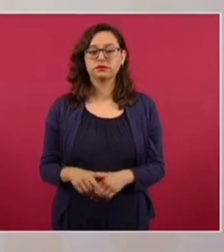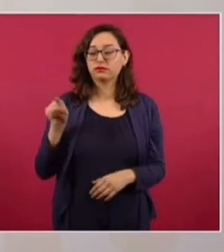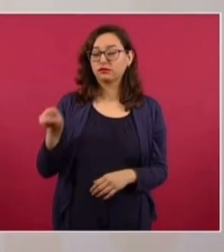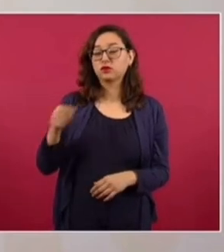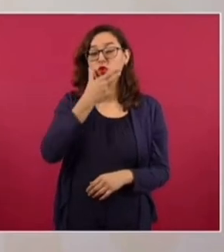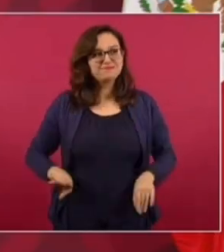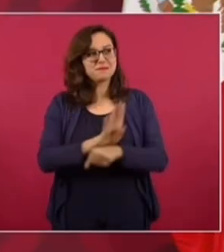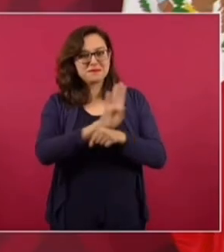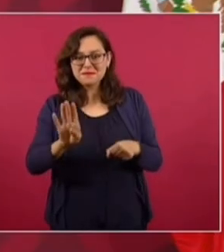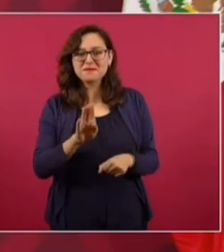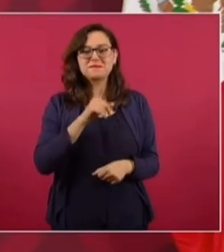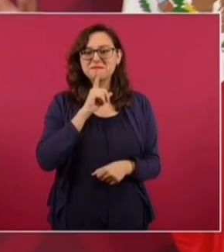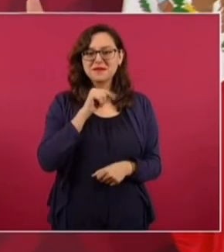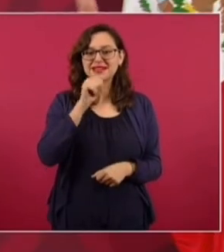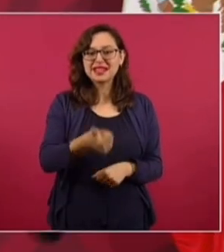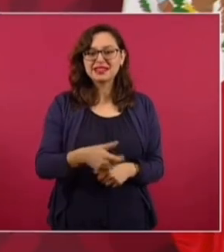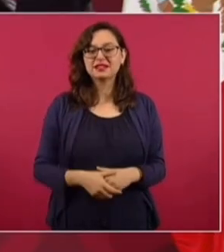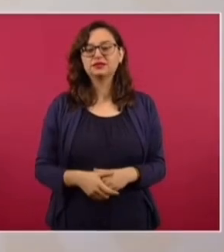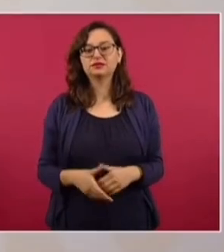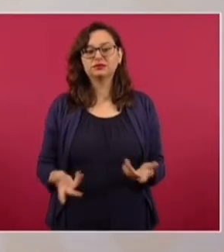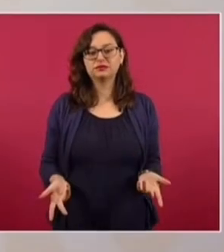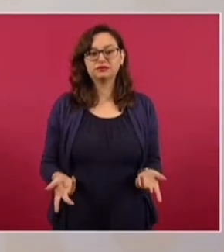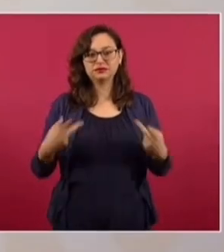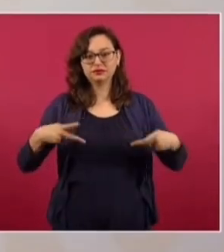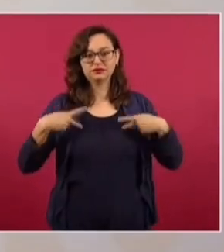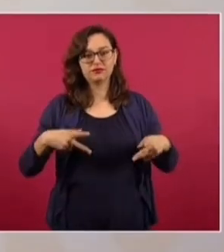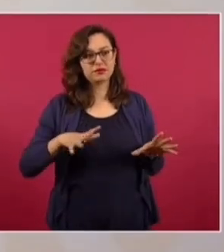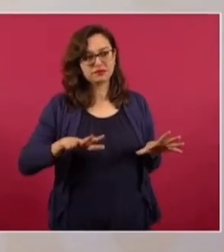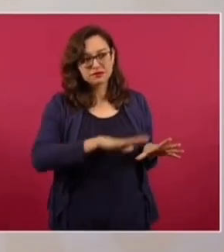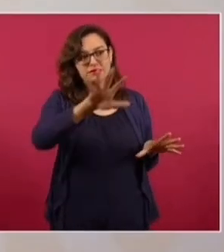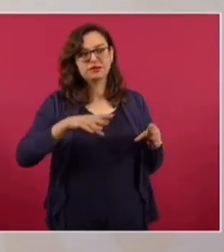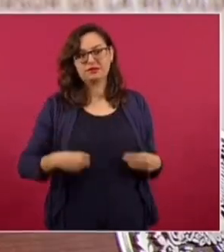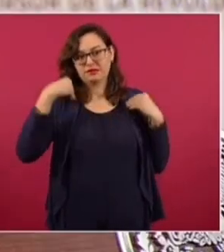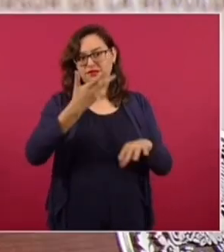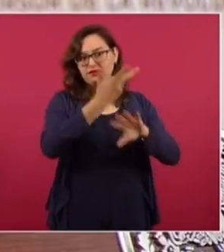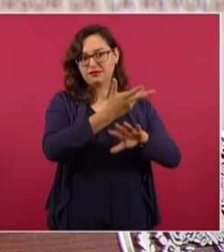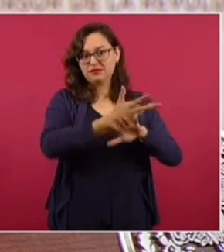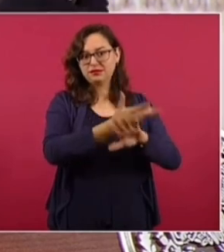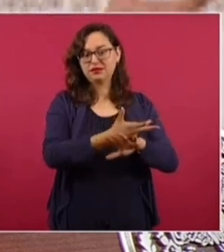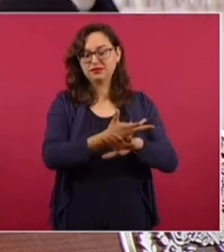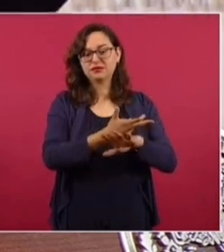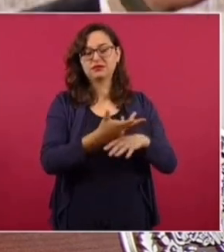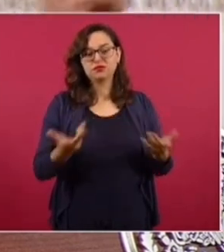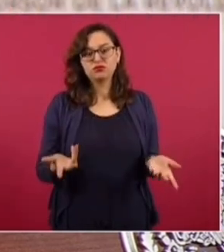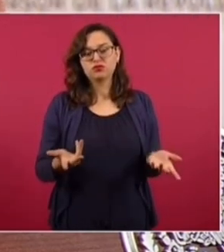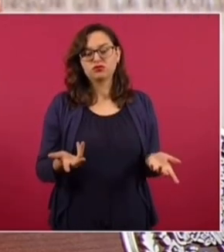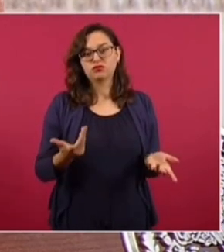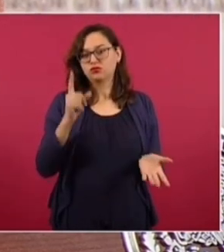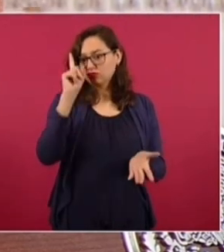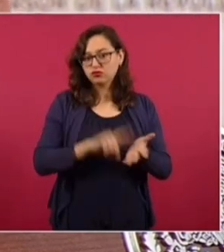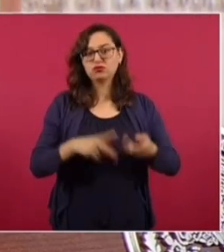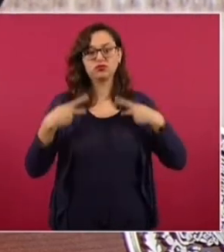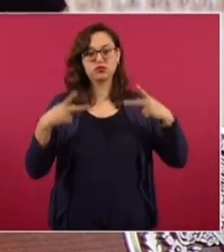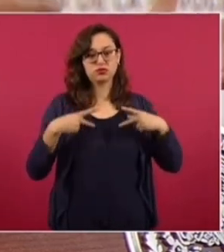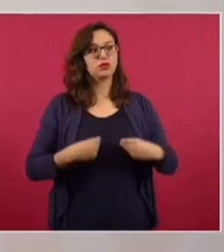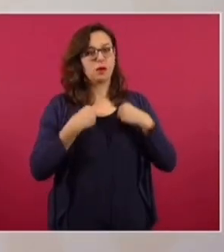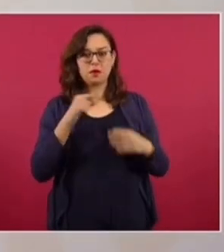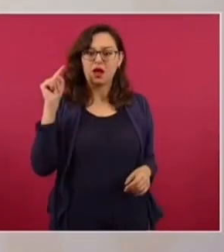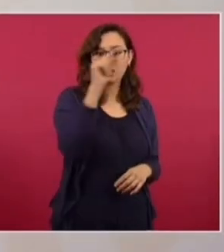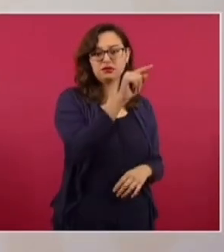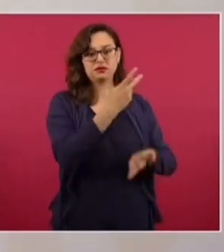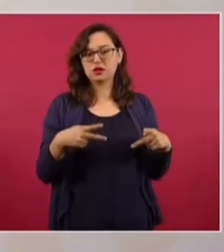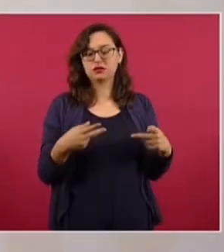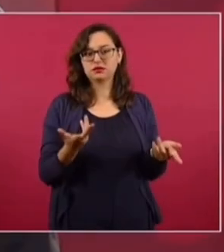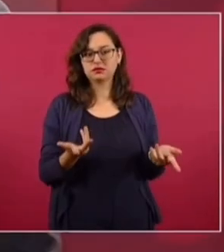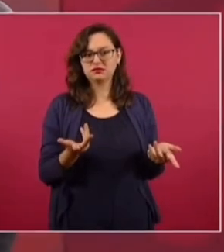enorme influencia. Al pueblo de Estados Unidos estoy seguro que la gente, la comunidad cubana, los ciudadanos